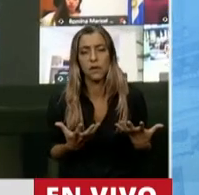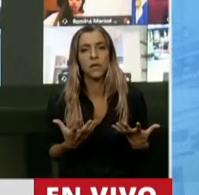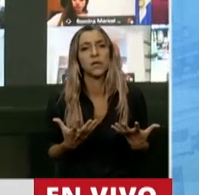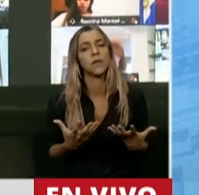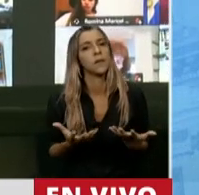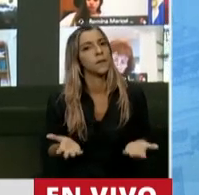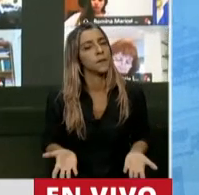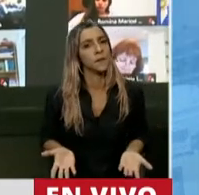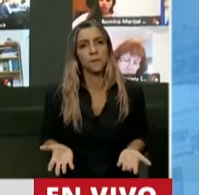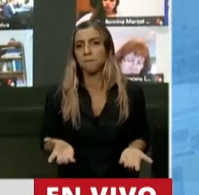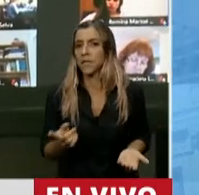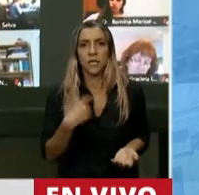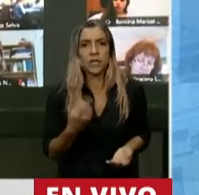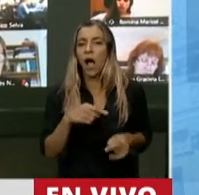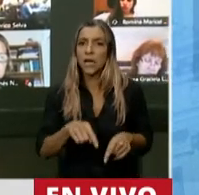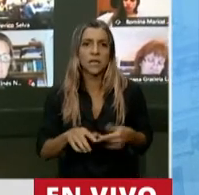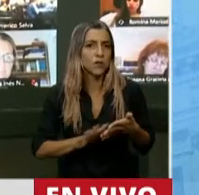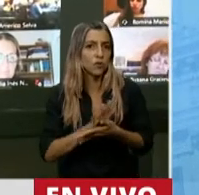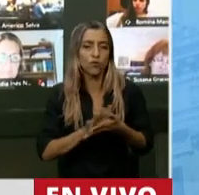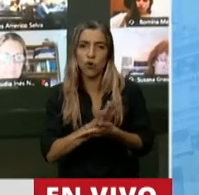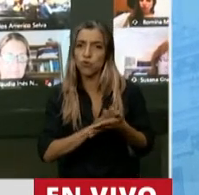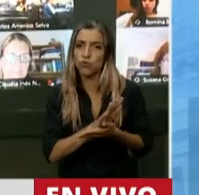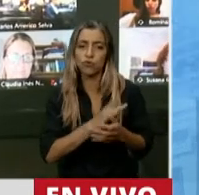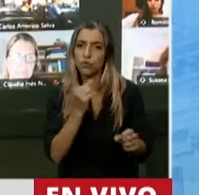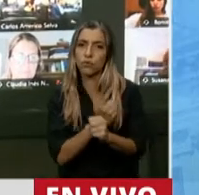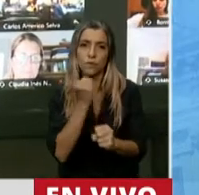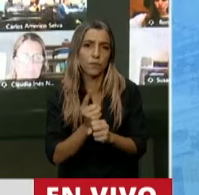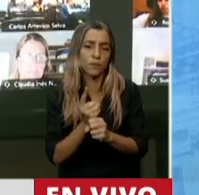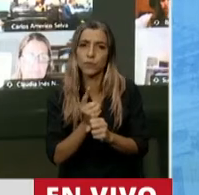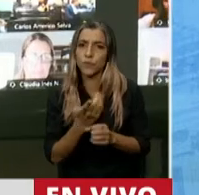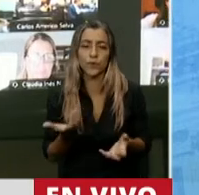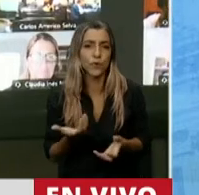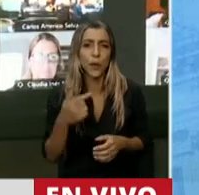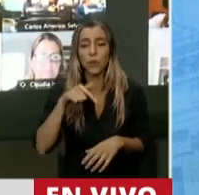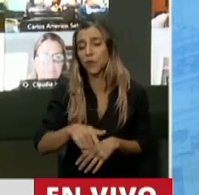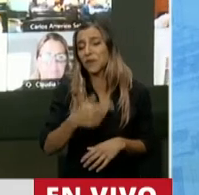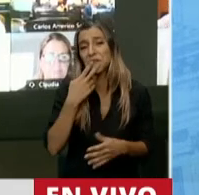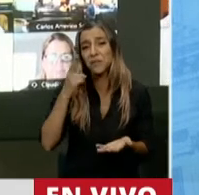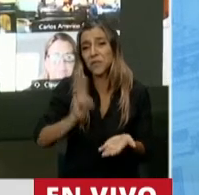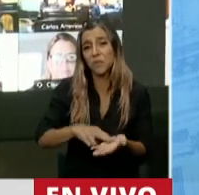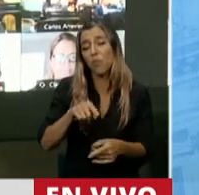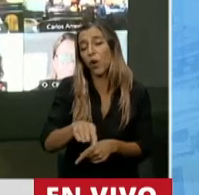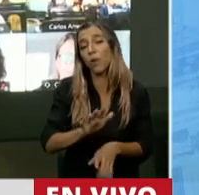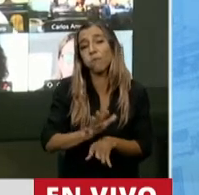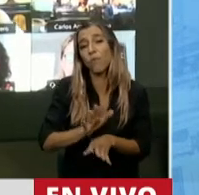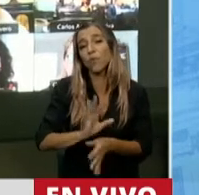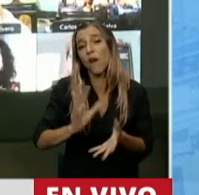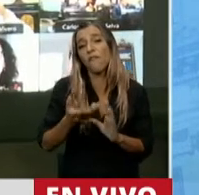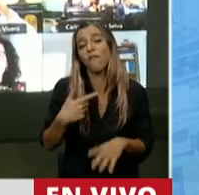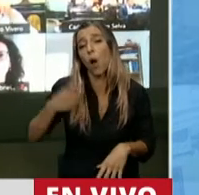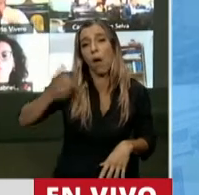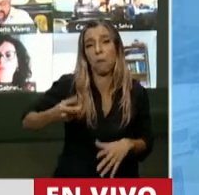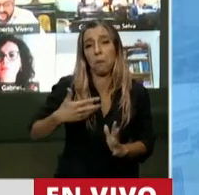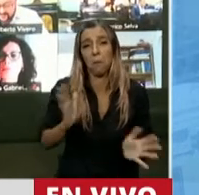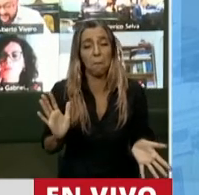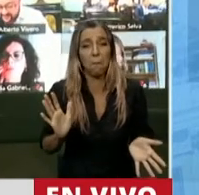vamos a subsanar con consignas. Este impuesto es una consigna política, ni más ni menos que una